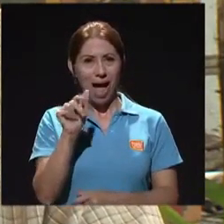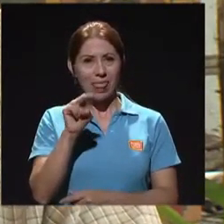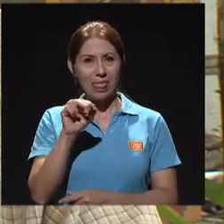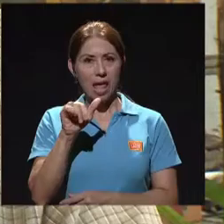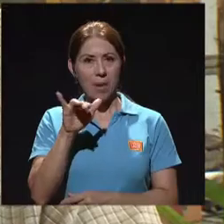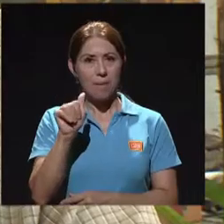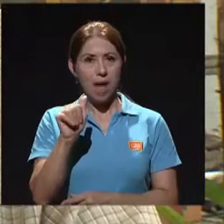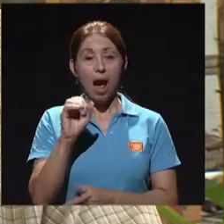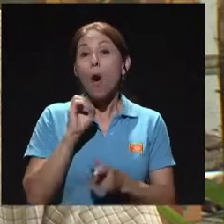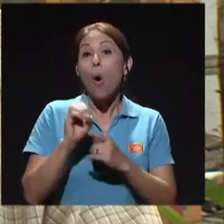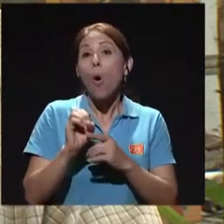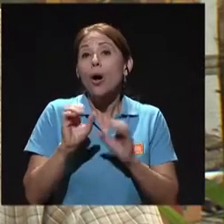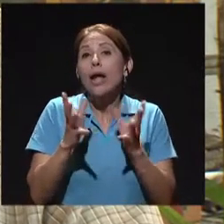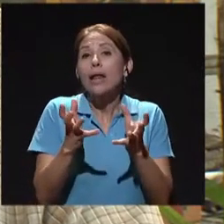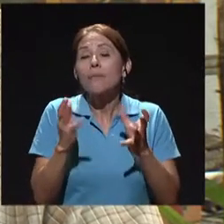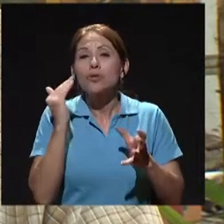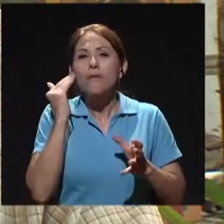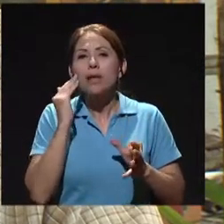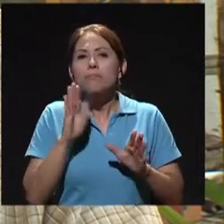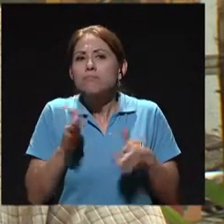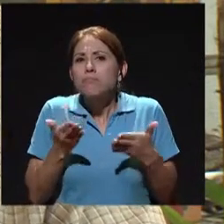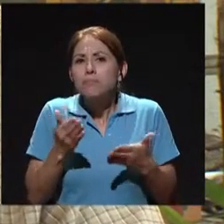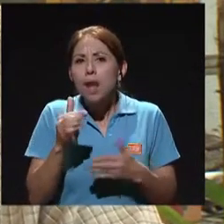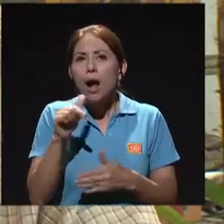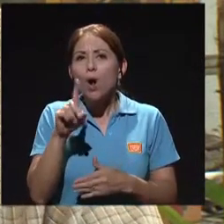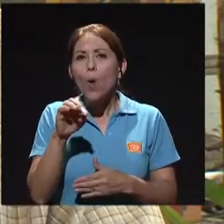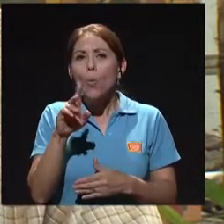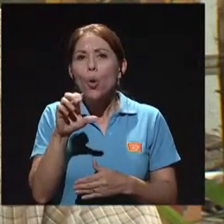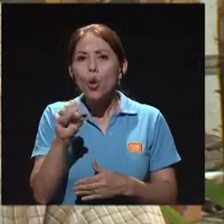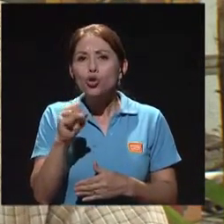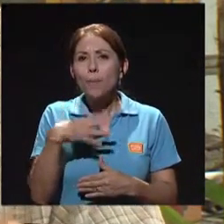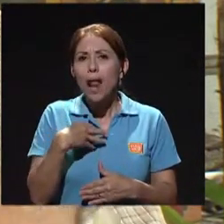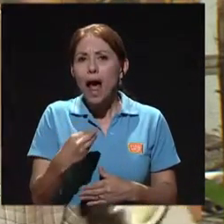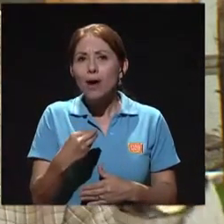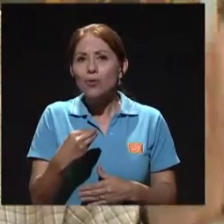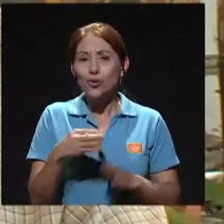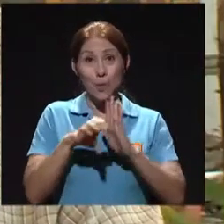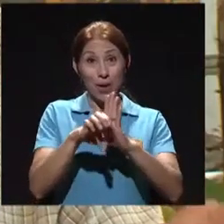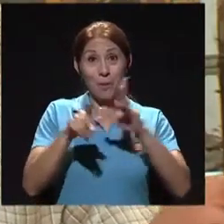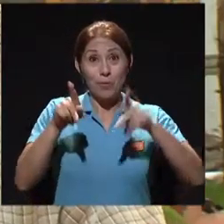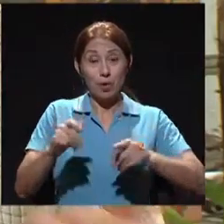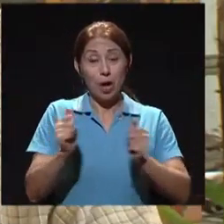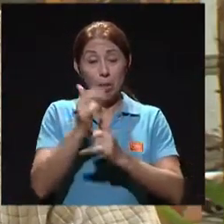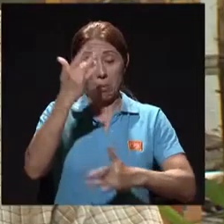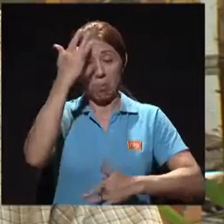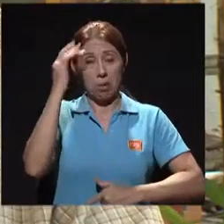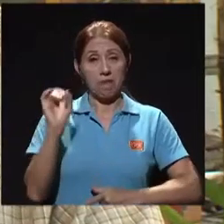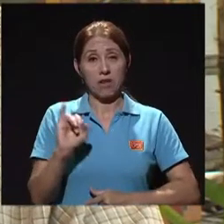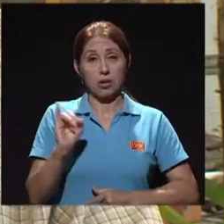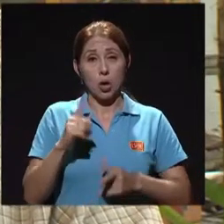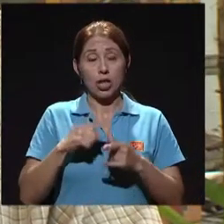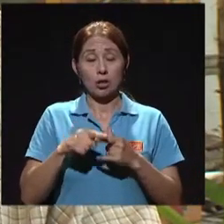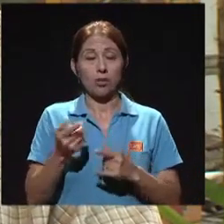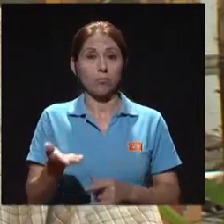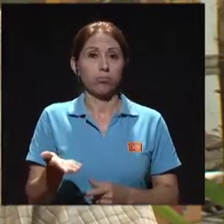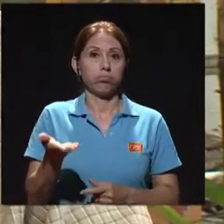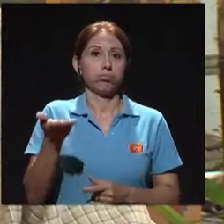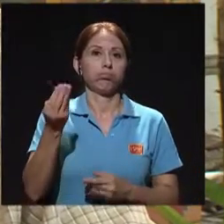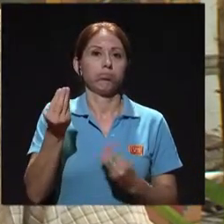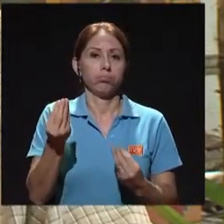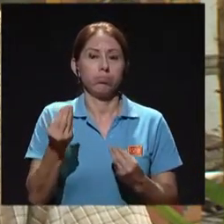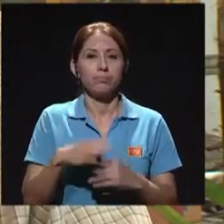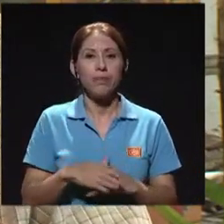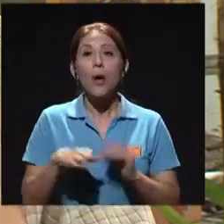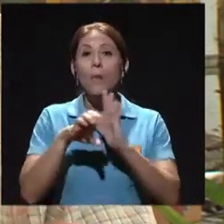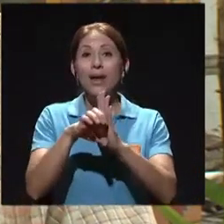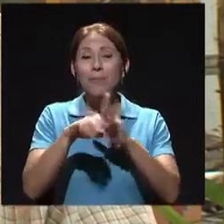paciente, por ejemplo, si tiene una infección, entonces va a tener los glóbulos blancos altos. Tenemos un paciente,